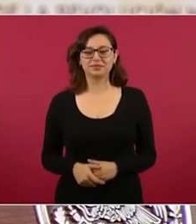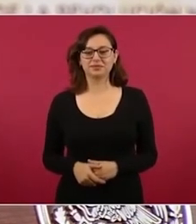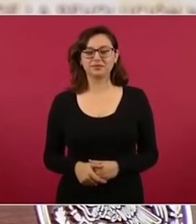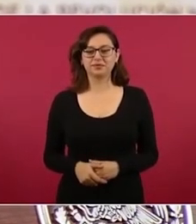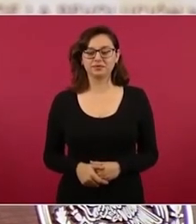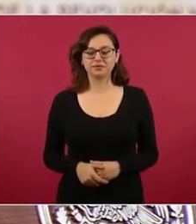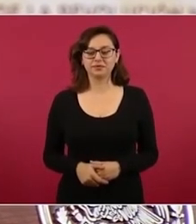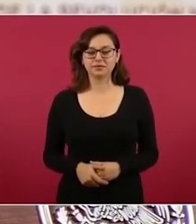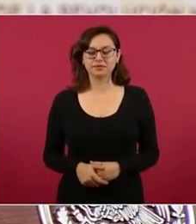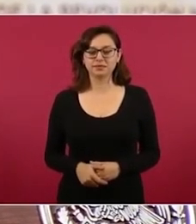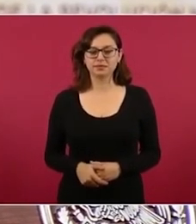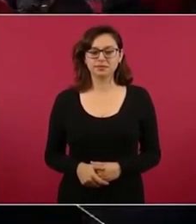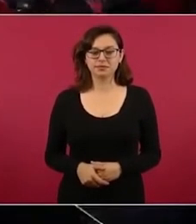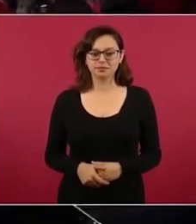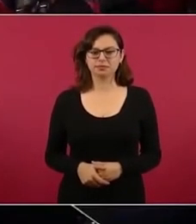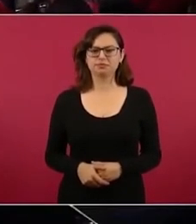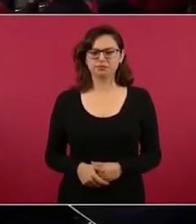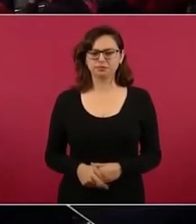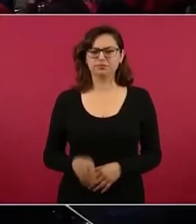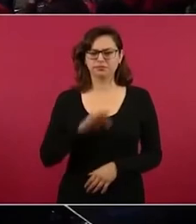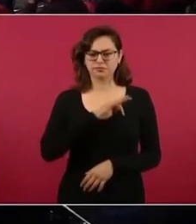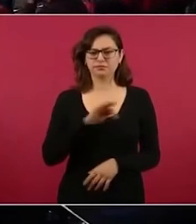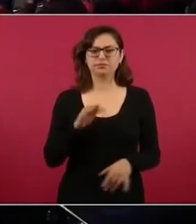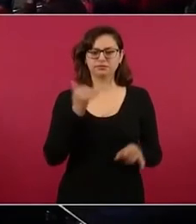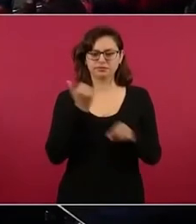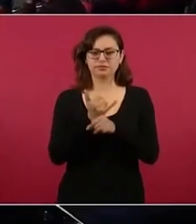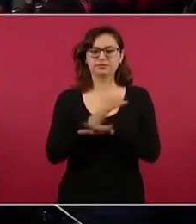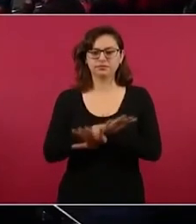si como no les podemos informar